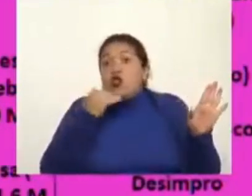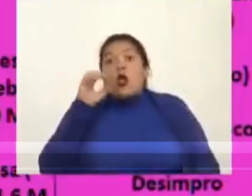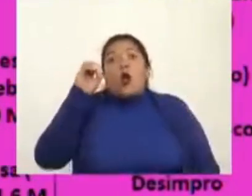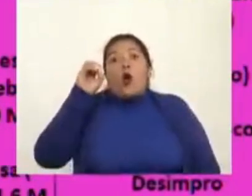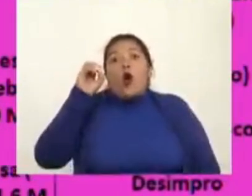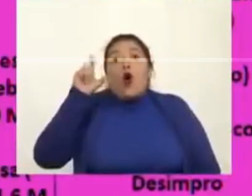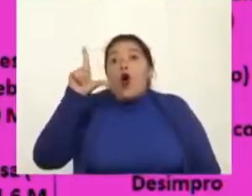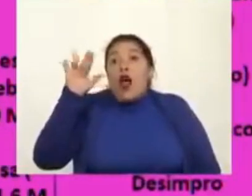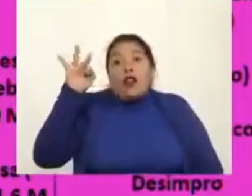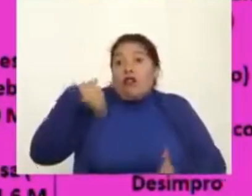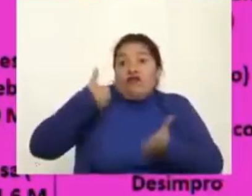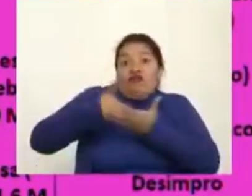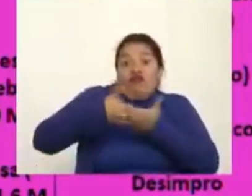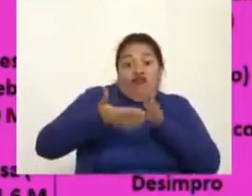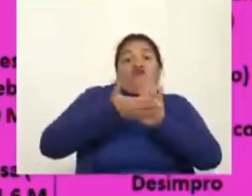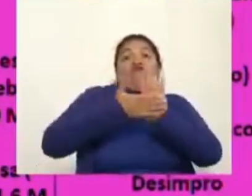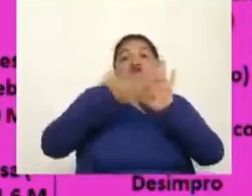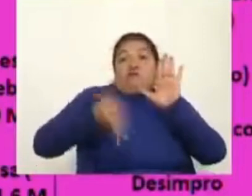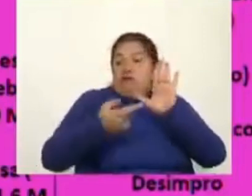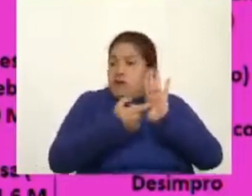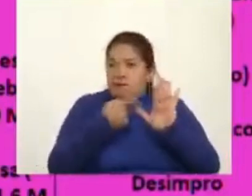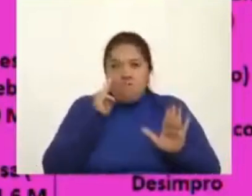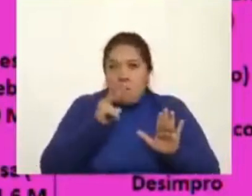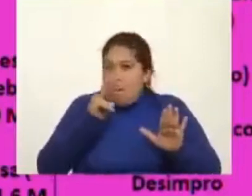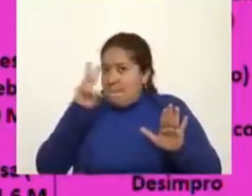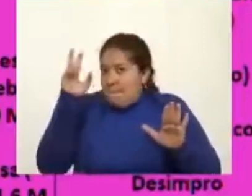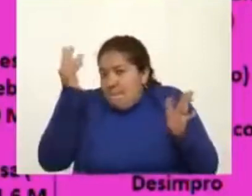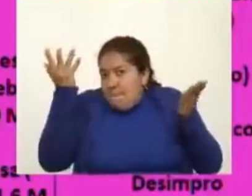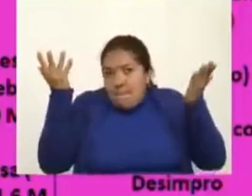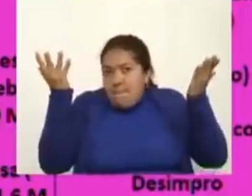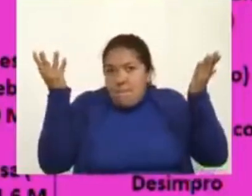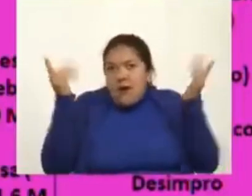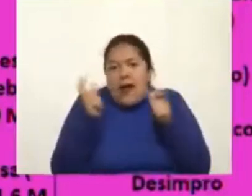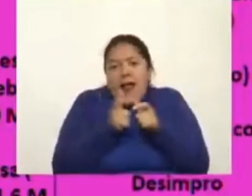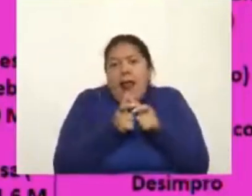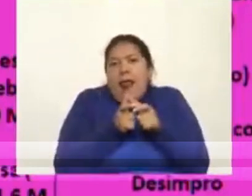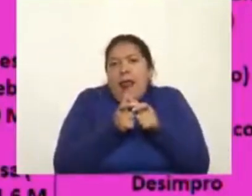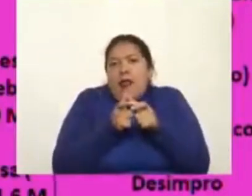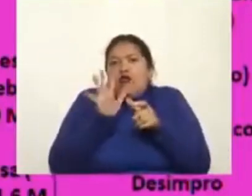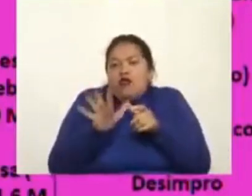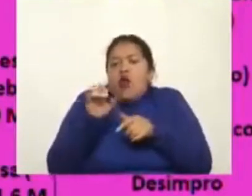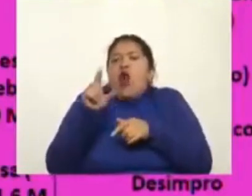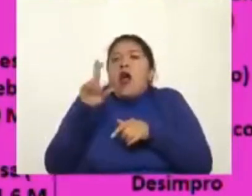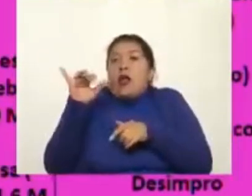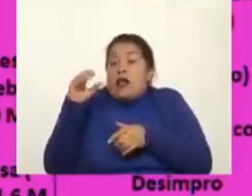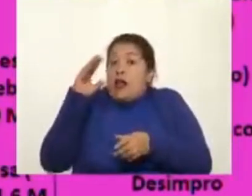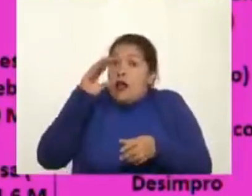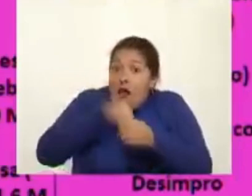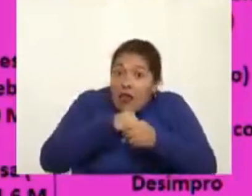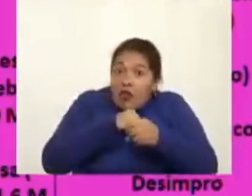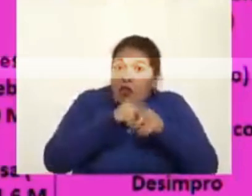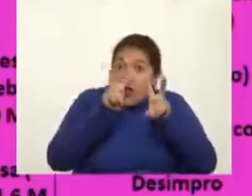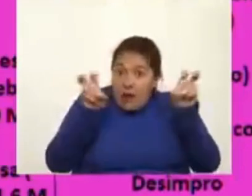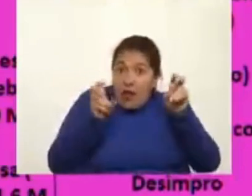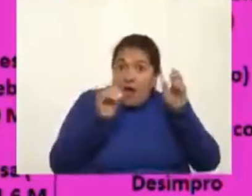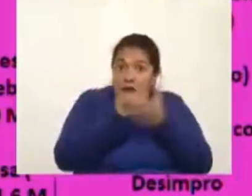aparece ninguna evidencia de que los Solarte, que es el grupo más minoritario del consorcio, estuviera metido ya en este